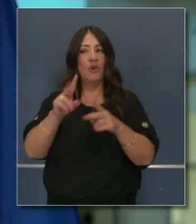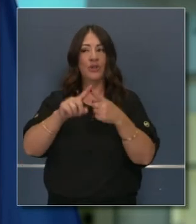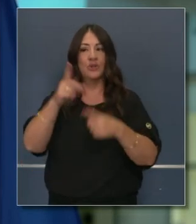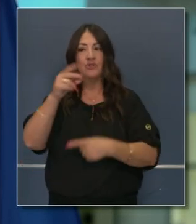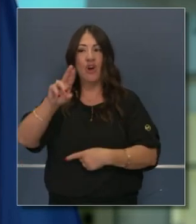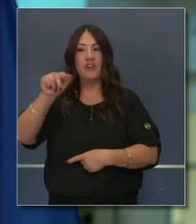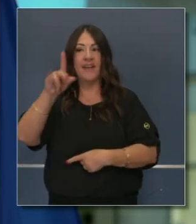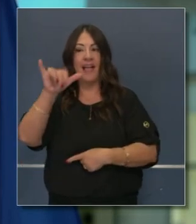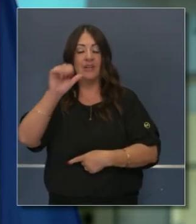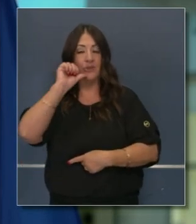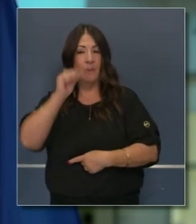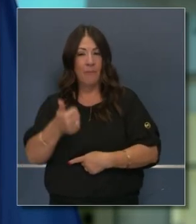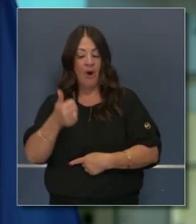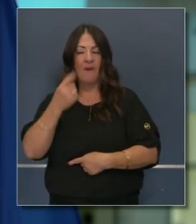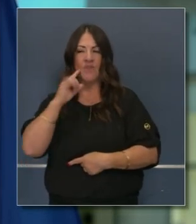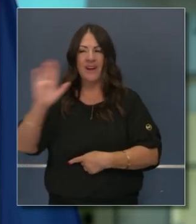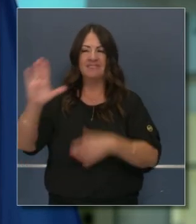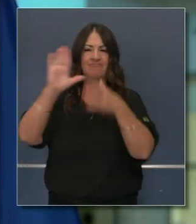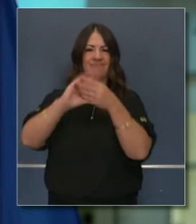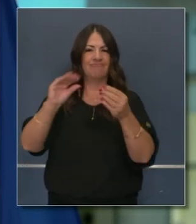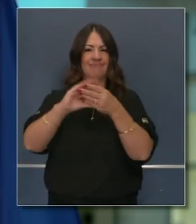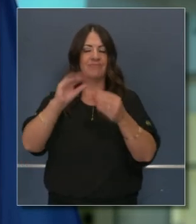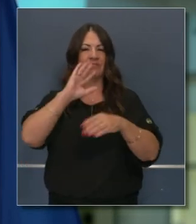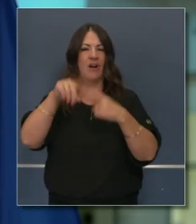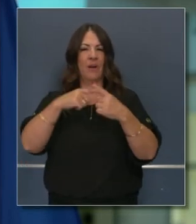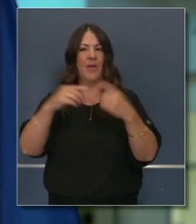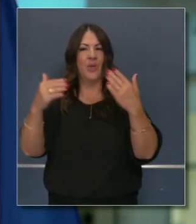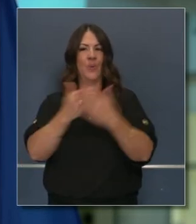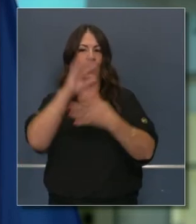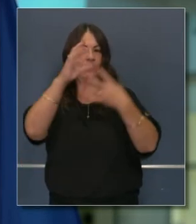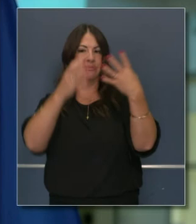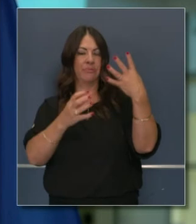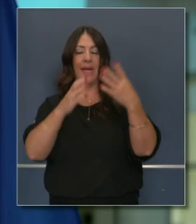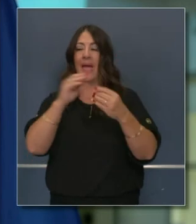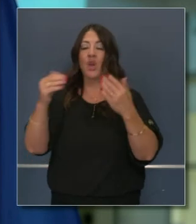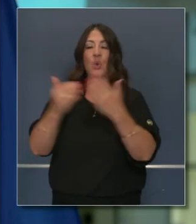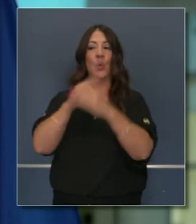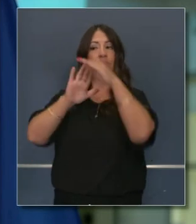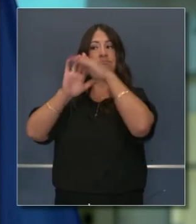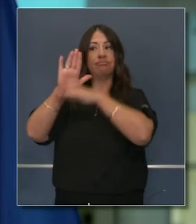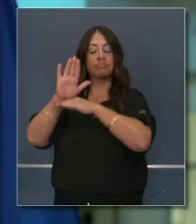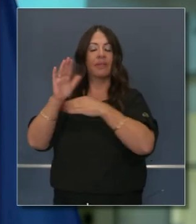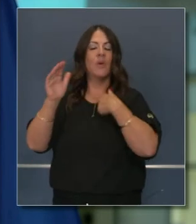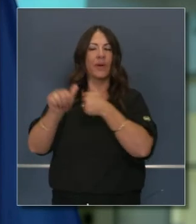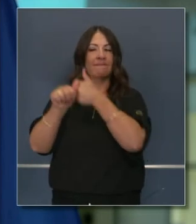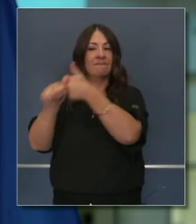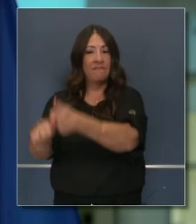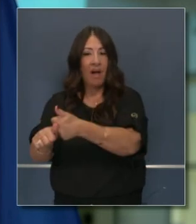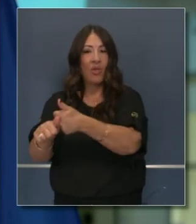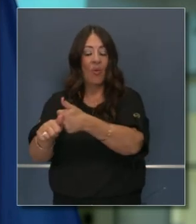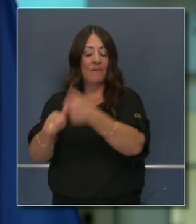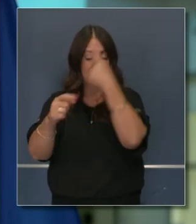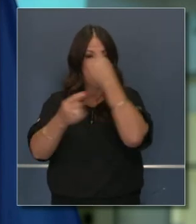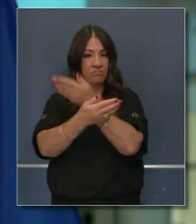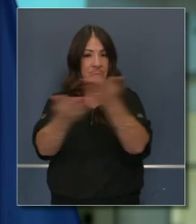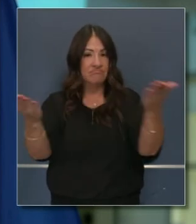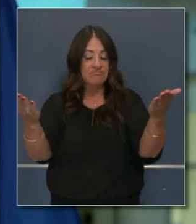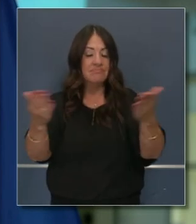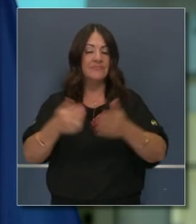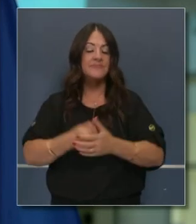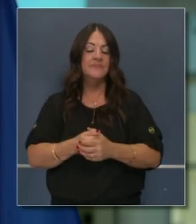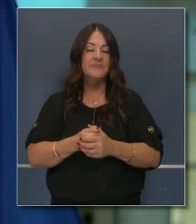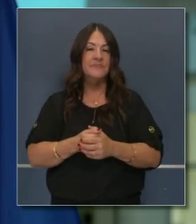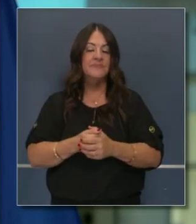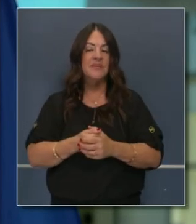Y mañana espero que el doctor Gallet les dará una presentación maravillosa en cuanto a los nuevos reglamentos que serán